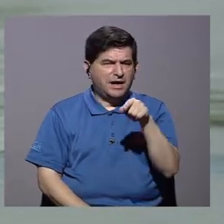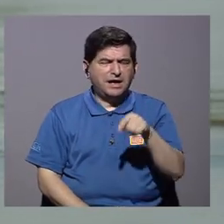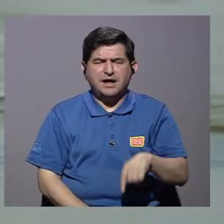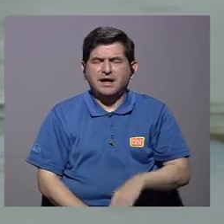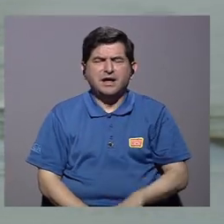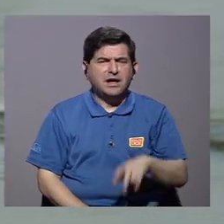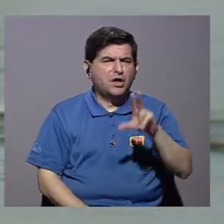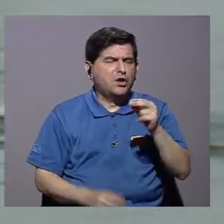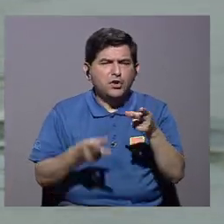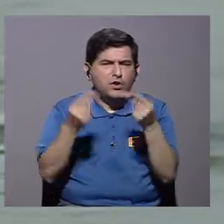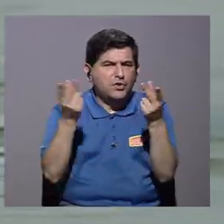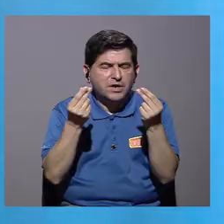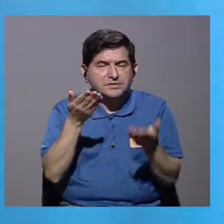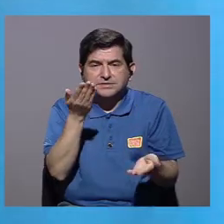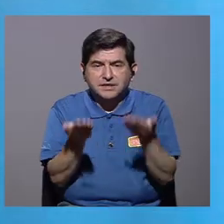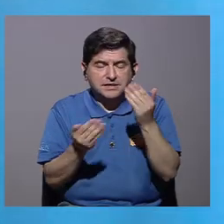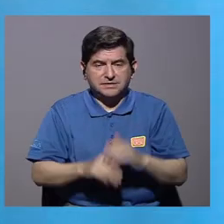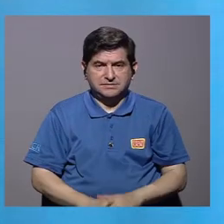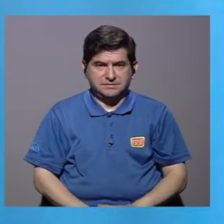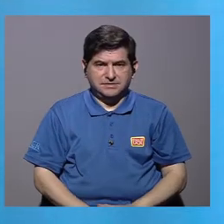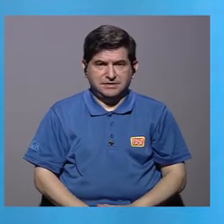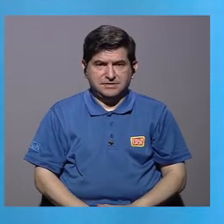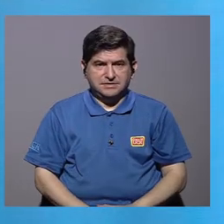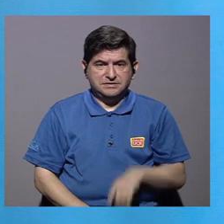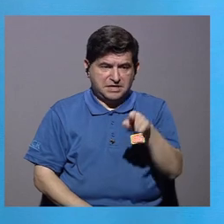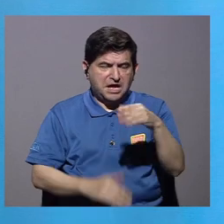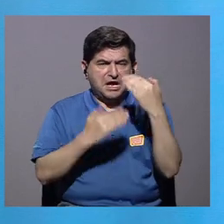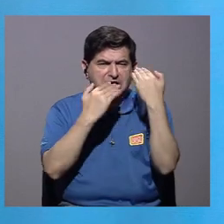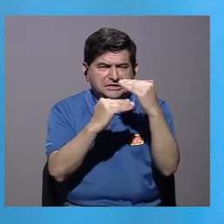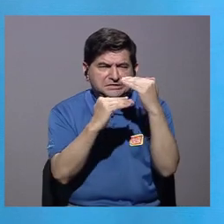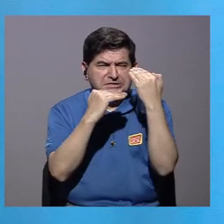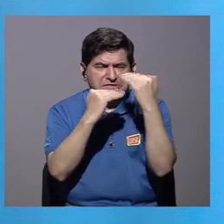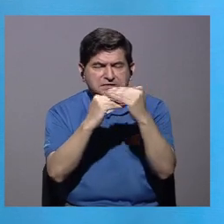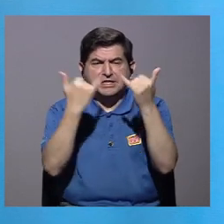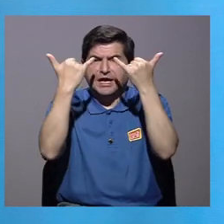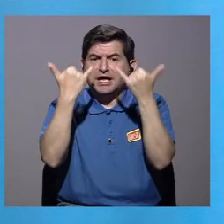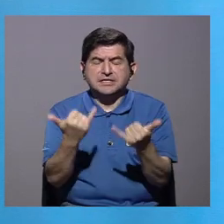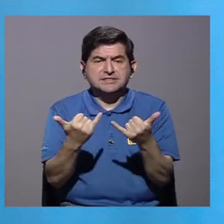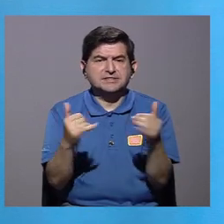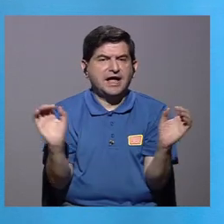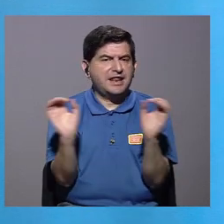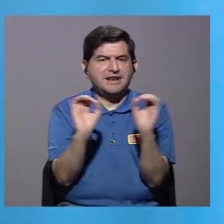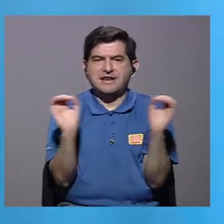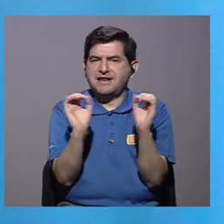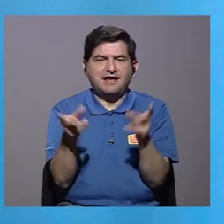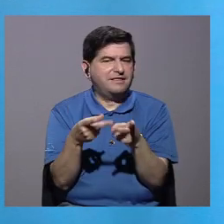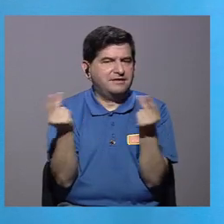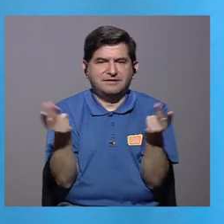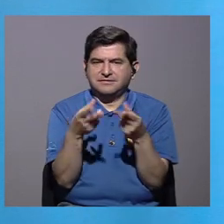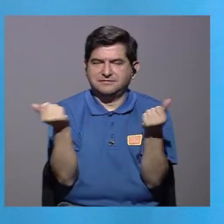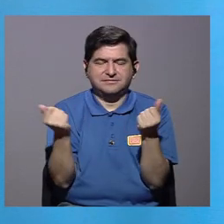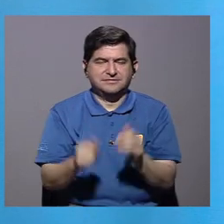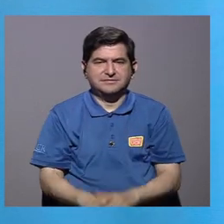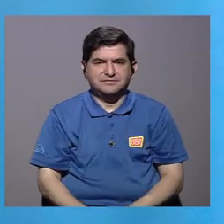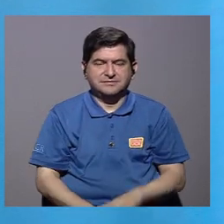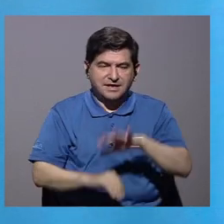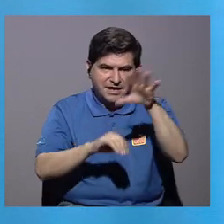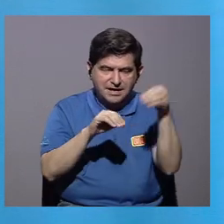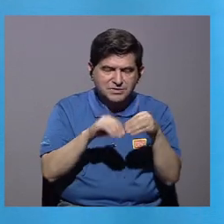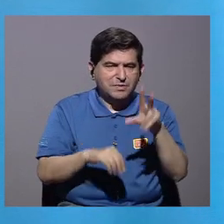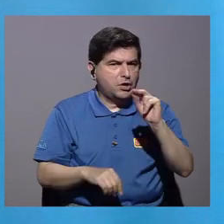del no gasta, porque existe la posibilidad de que ha restringido tanto que llega al punto de no gastar.